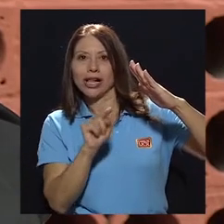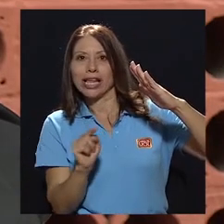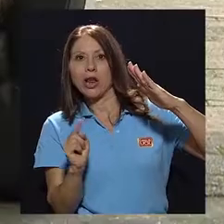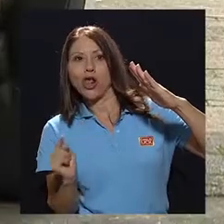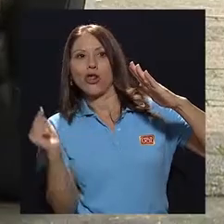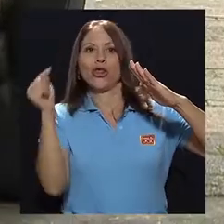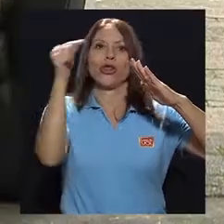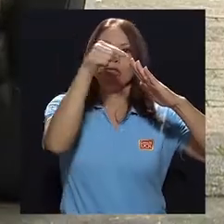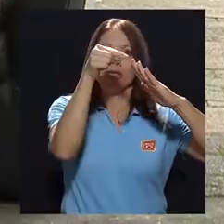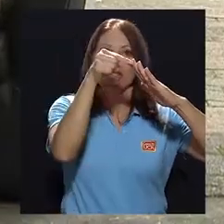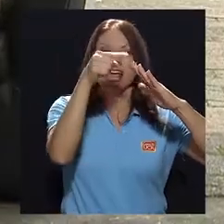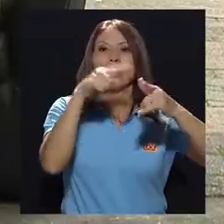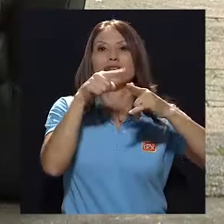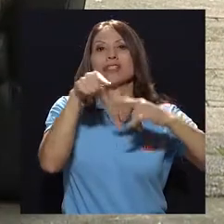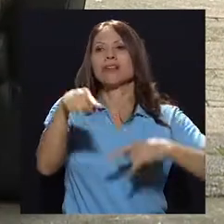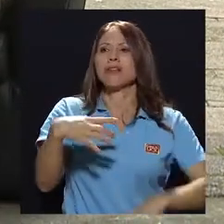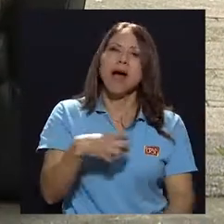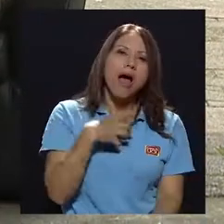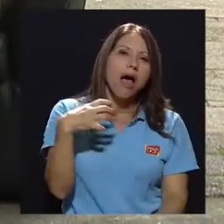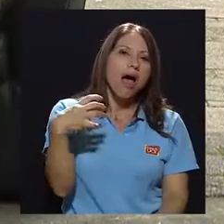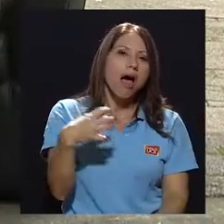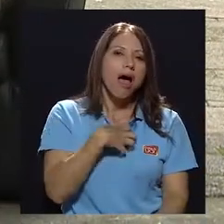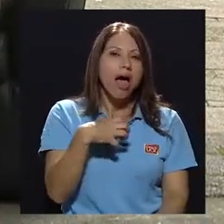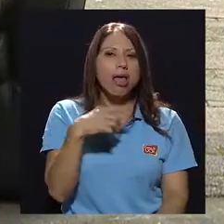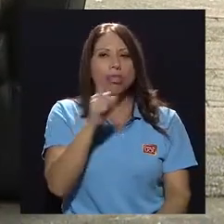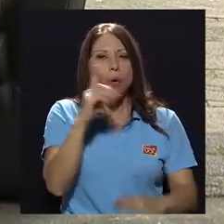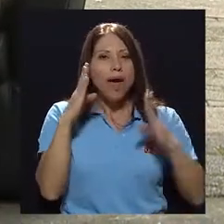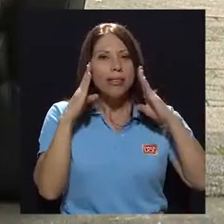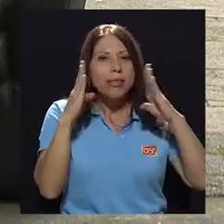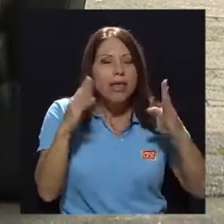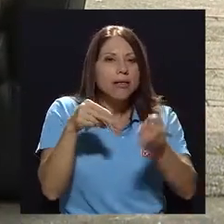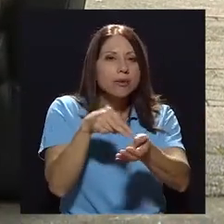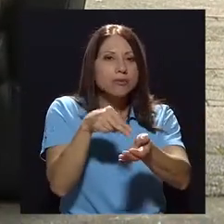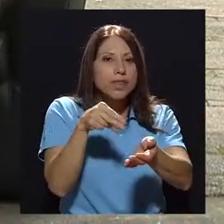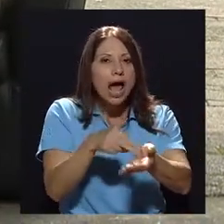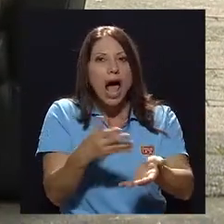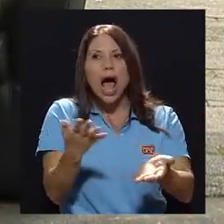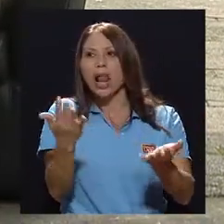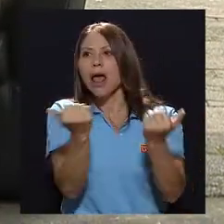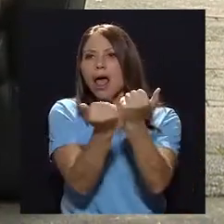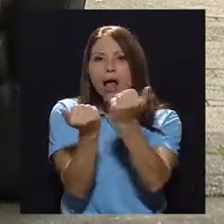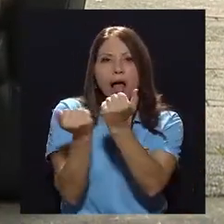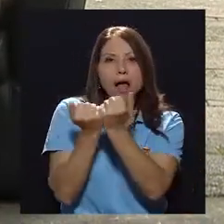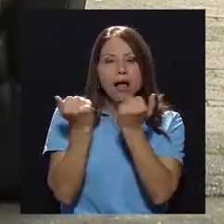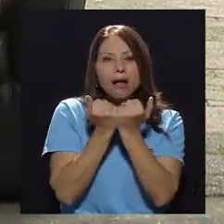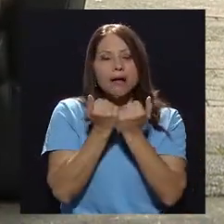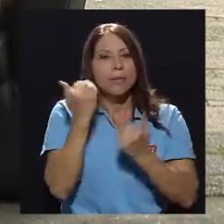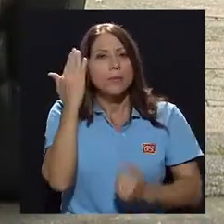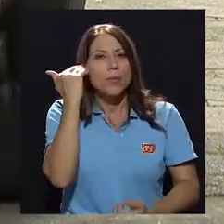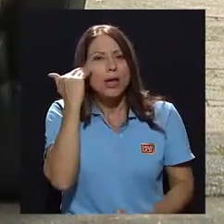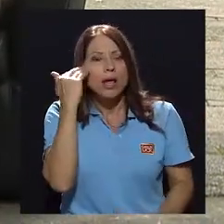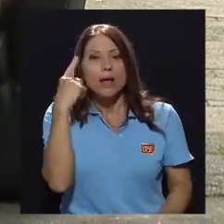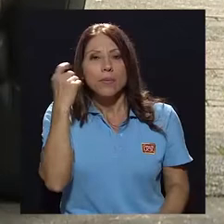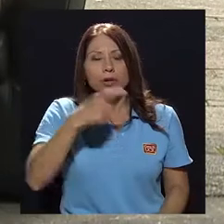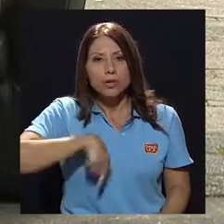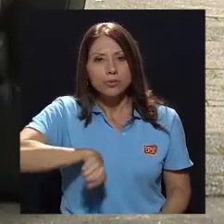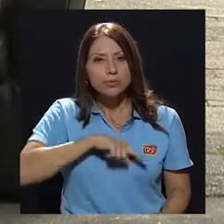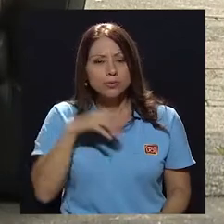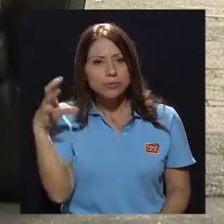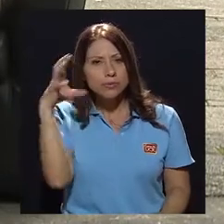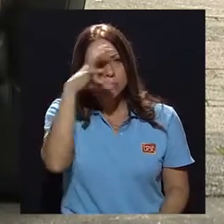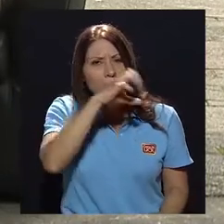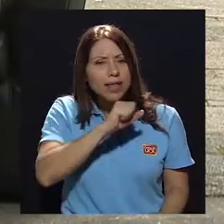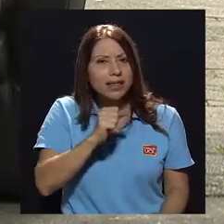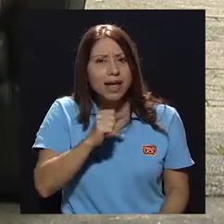queja de que no los atienden en los hospitales, de que no encuentran cupo en los hospitales, y es porque notamos que hay una tendencia